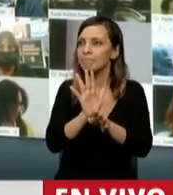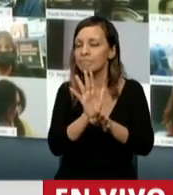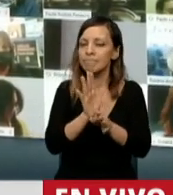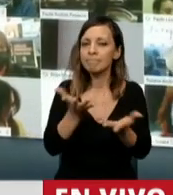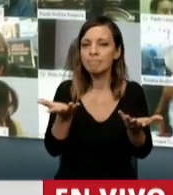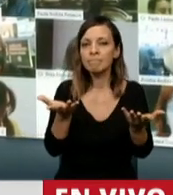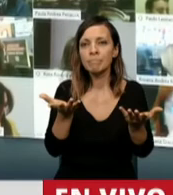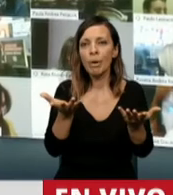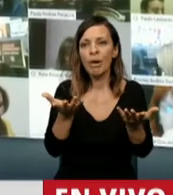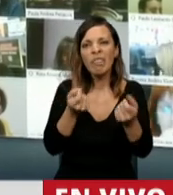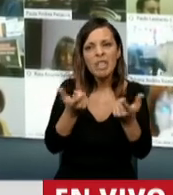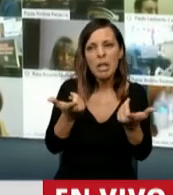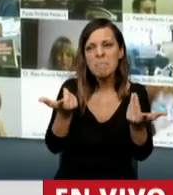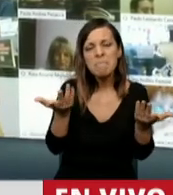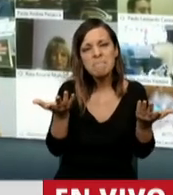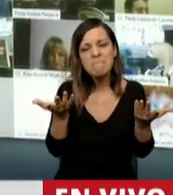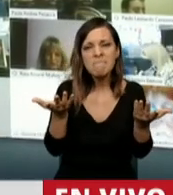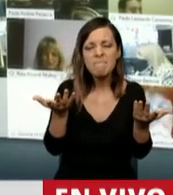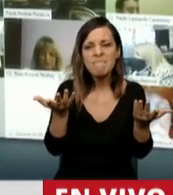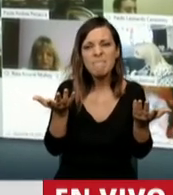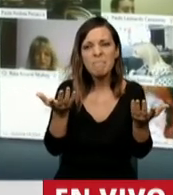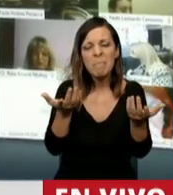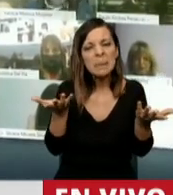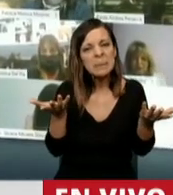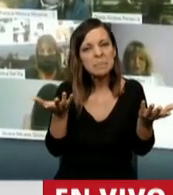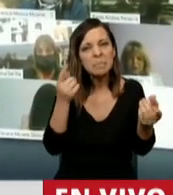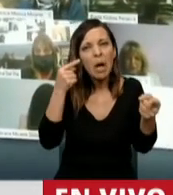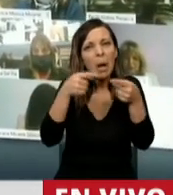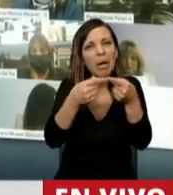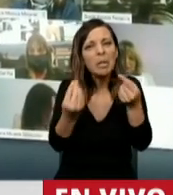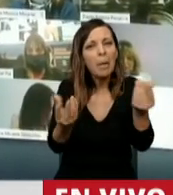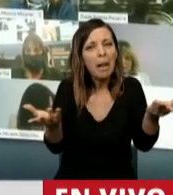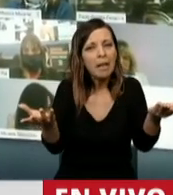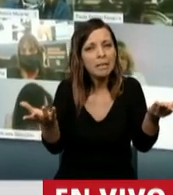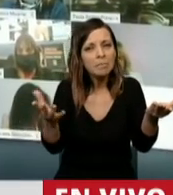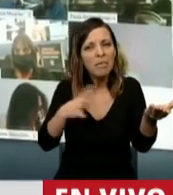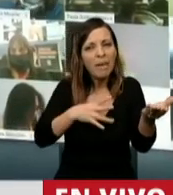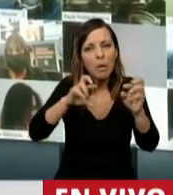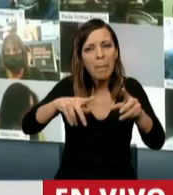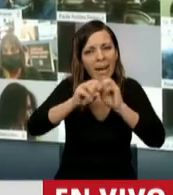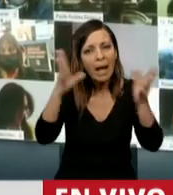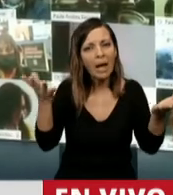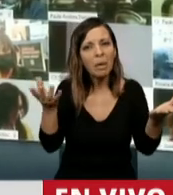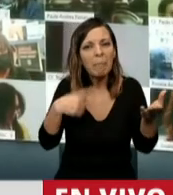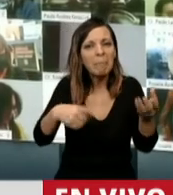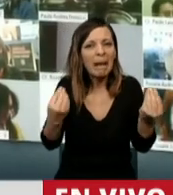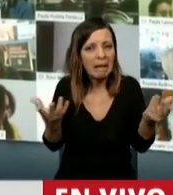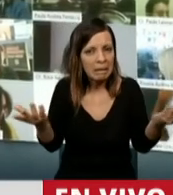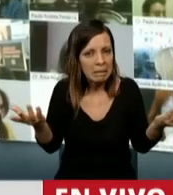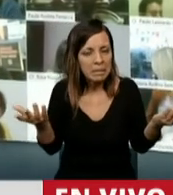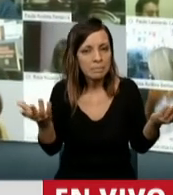sin sentido, que se inserta y que al gobierno le está faltando un plan, una mirada sistémica.